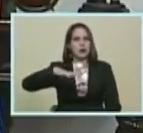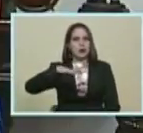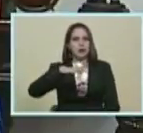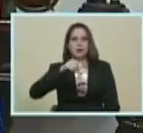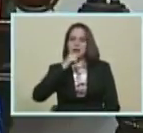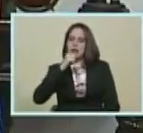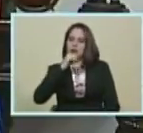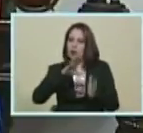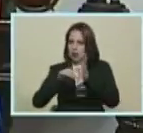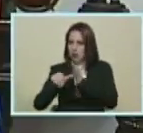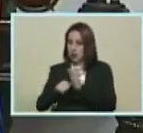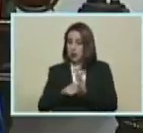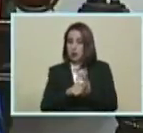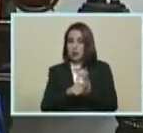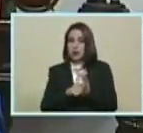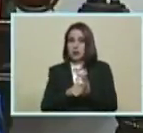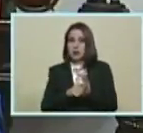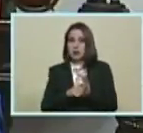¿Quién roba al pueblo?